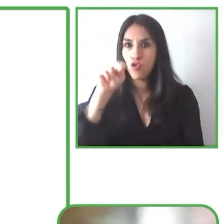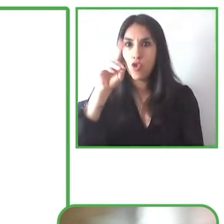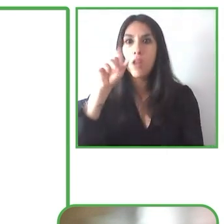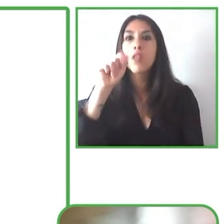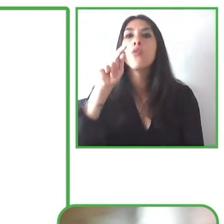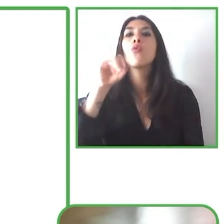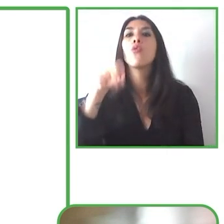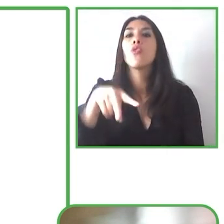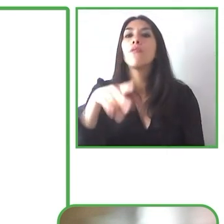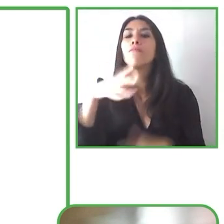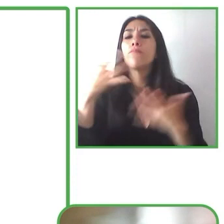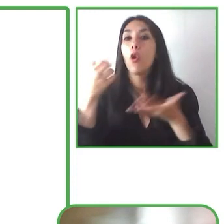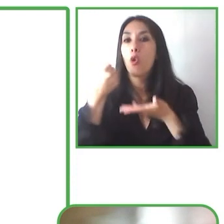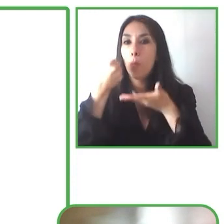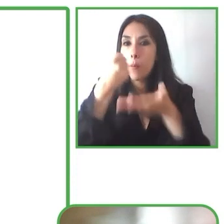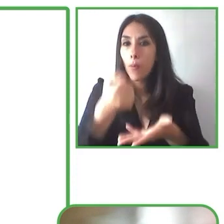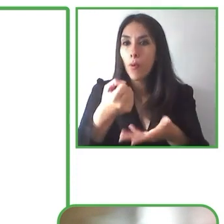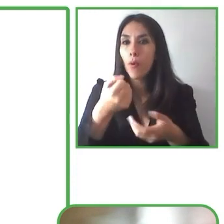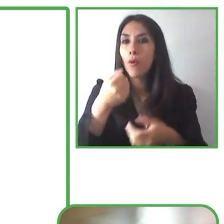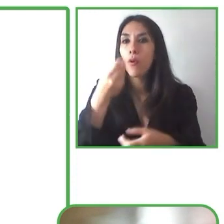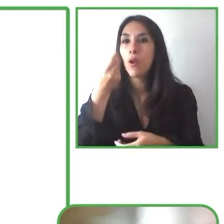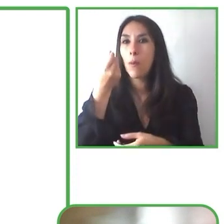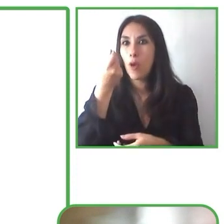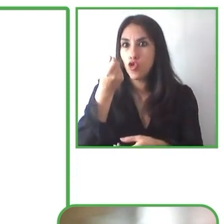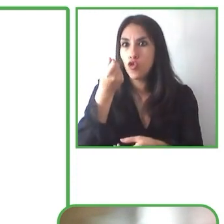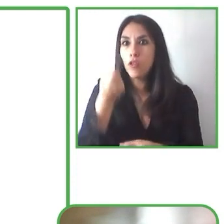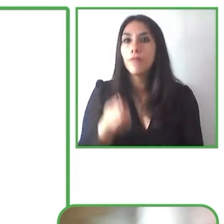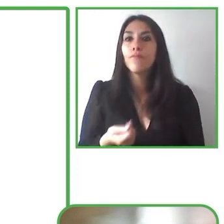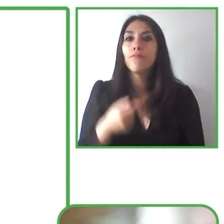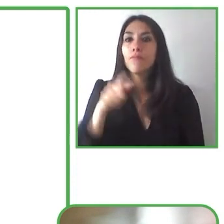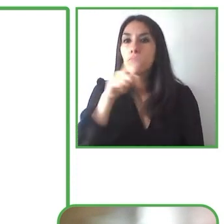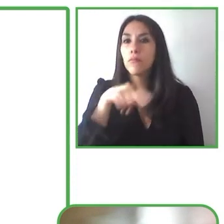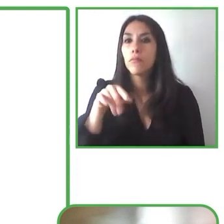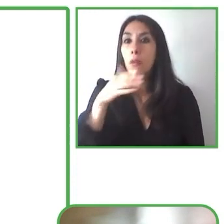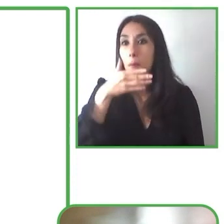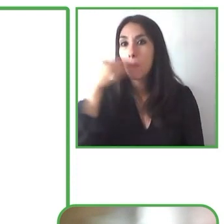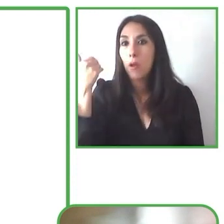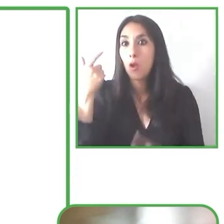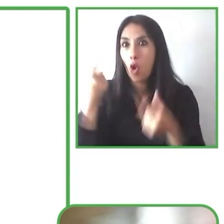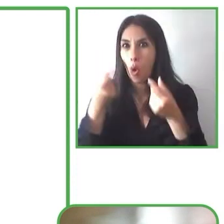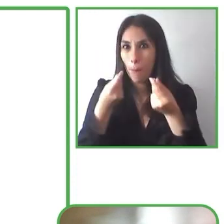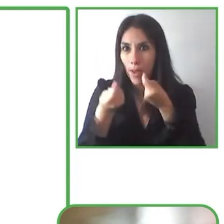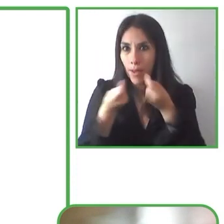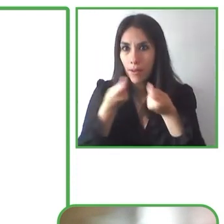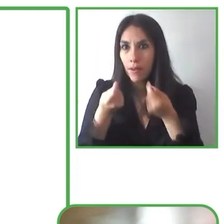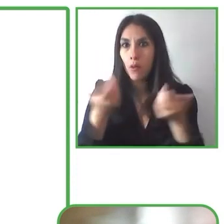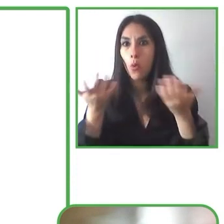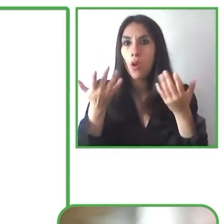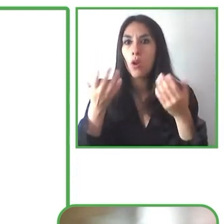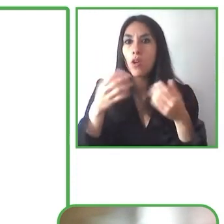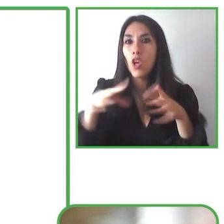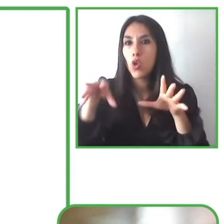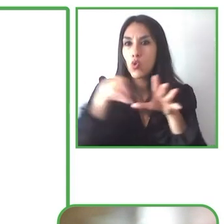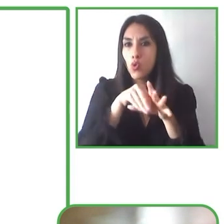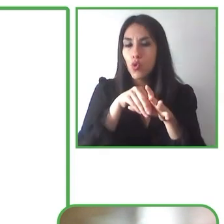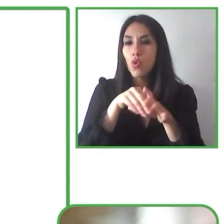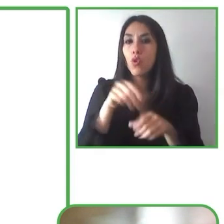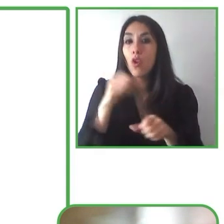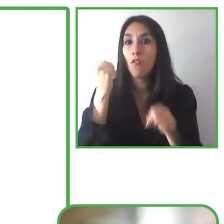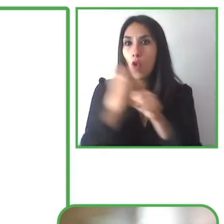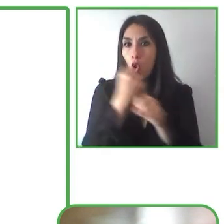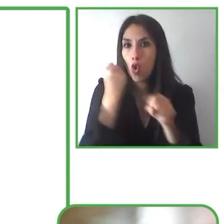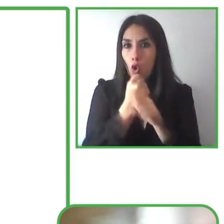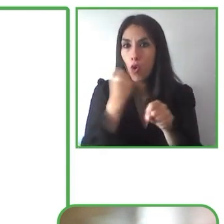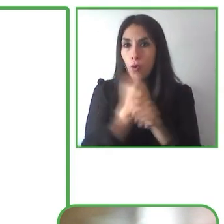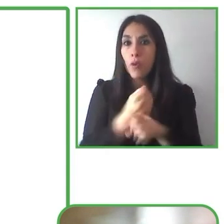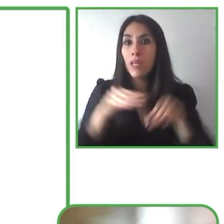discapacidad también puedan mejorar su calidad de vida mediante la inclusión laboral, formación y accesibilidad. Por último, el Grupo